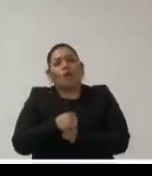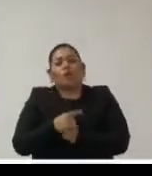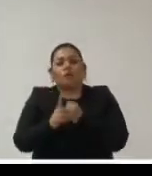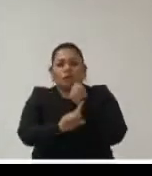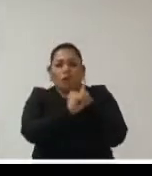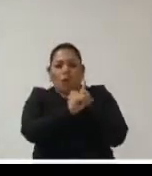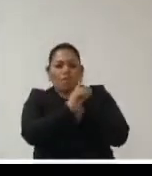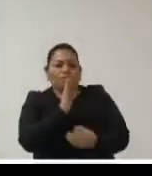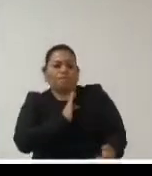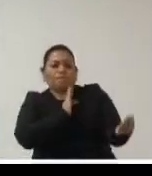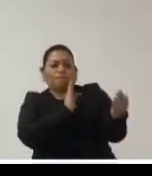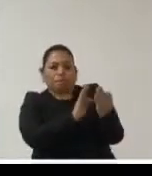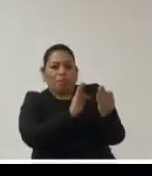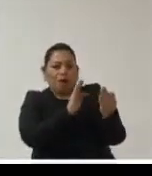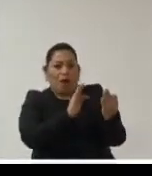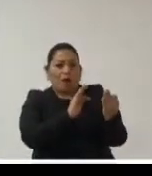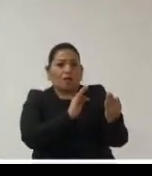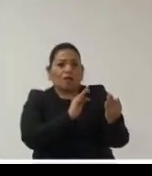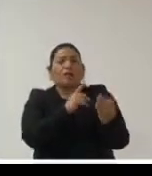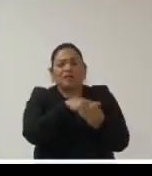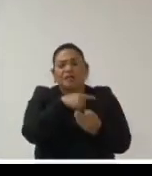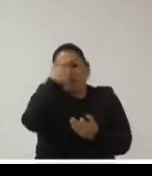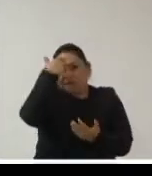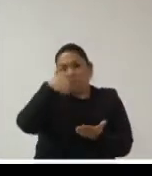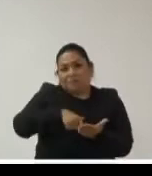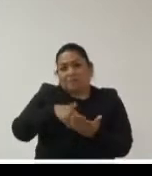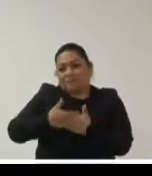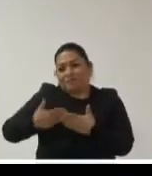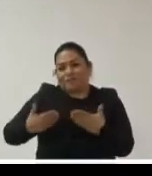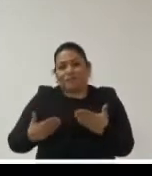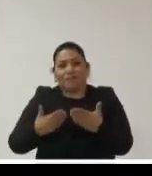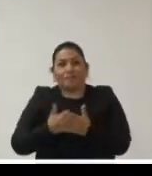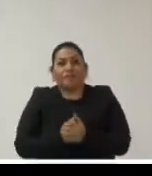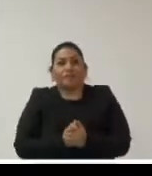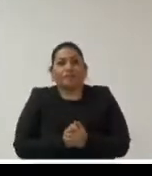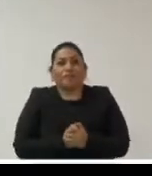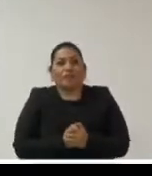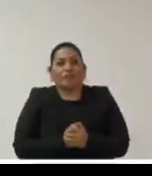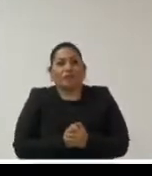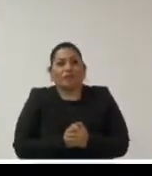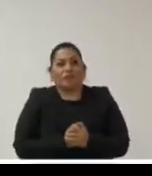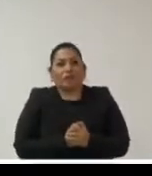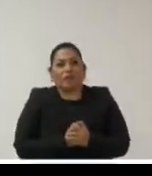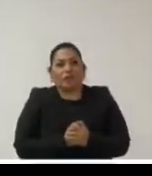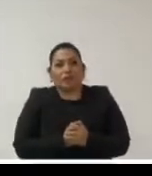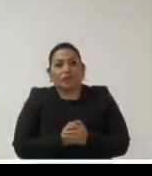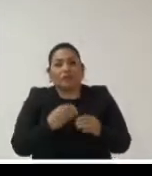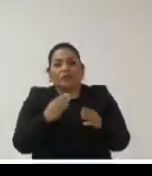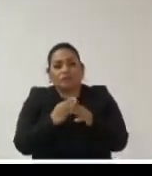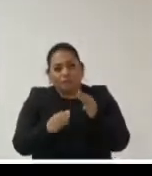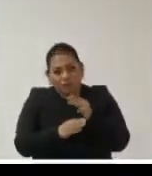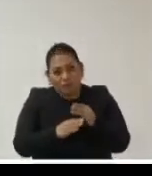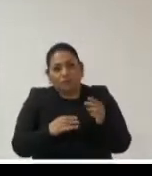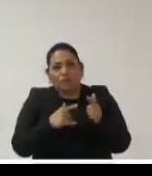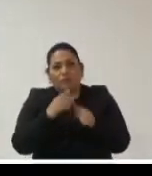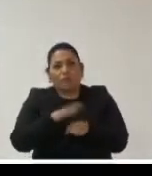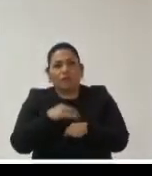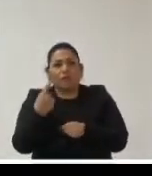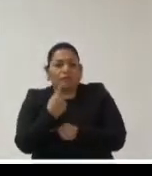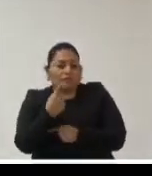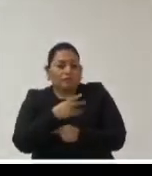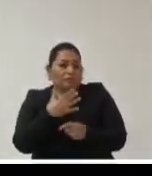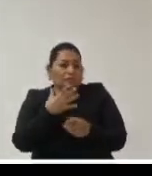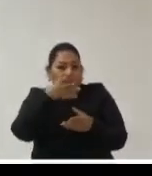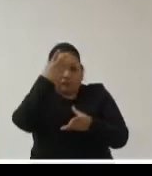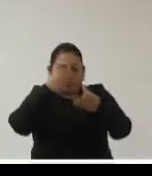tenemos y creo que coincide también con mi antecesora nuestras reflexiones en esta materia porque creo que lo que